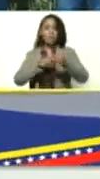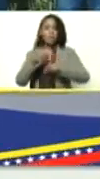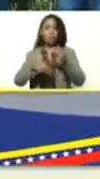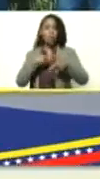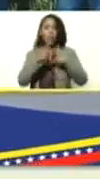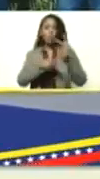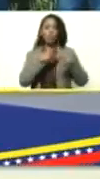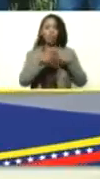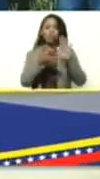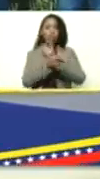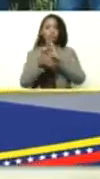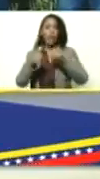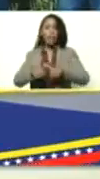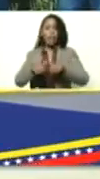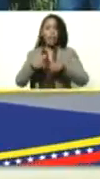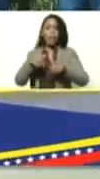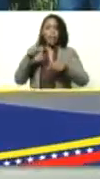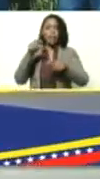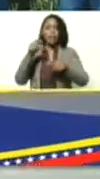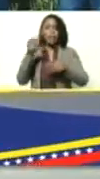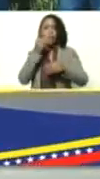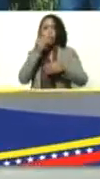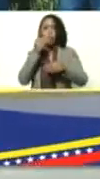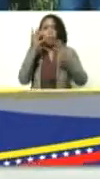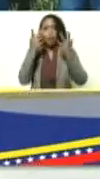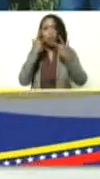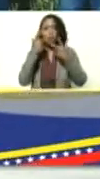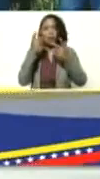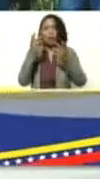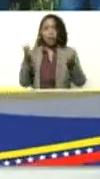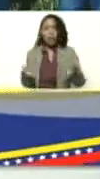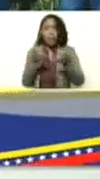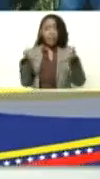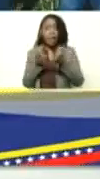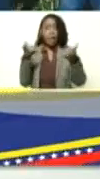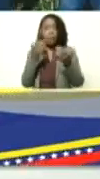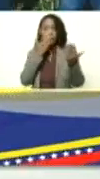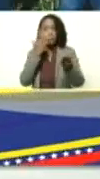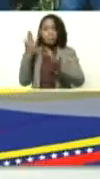producción de frijoles y proteína vegetal por favor adelante